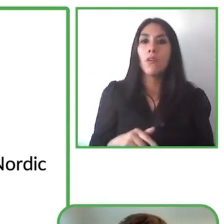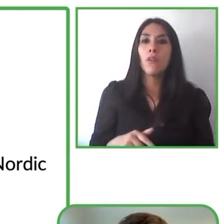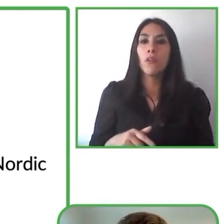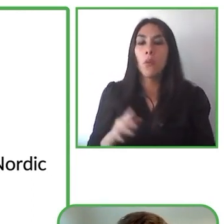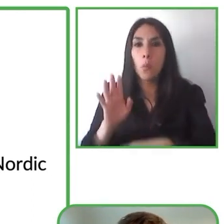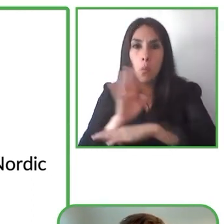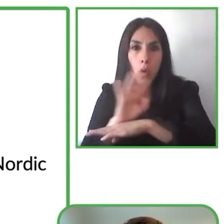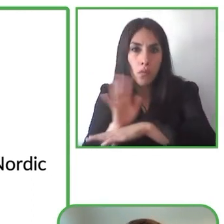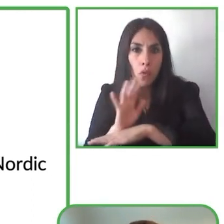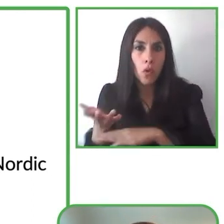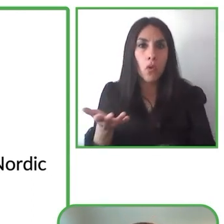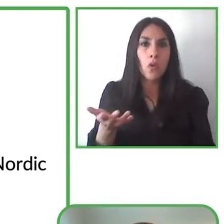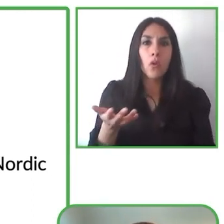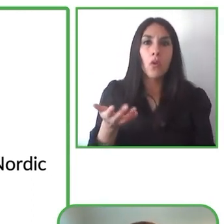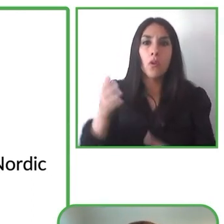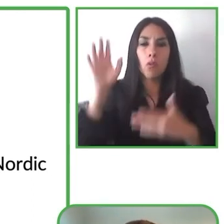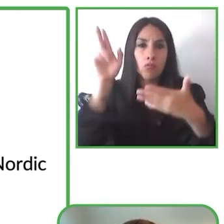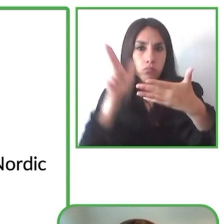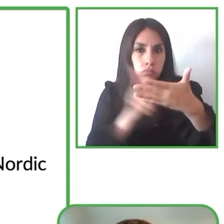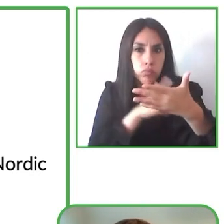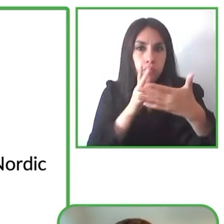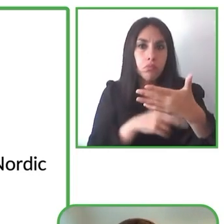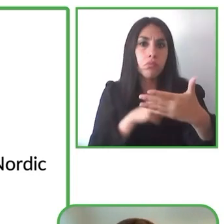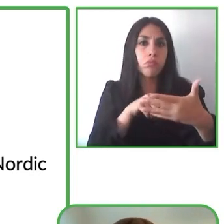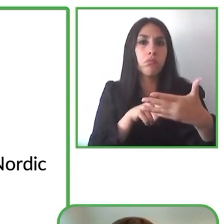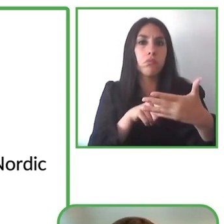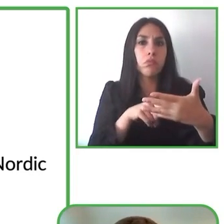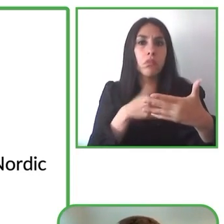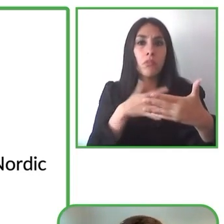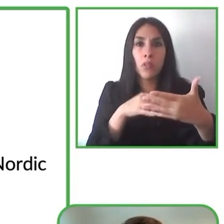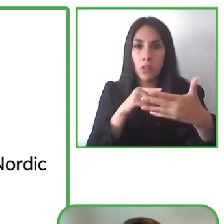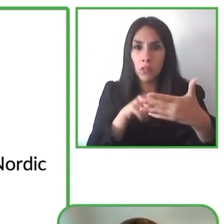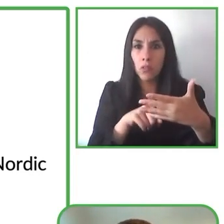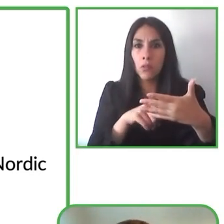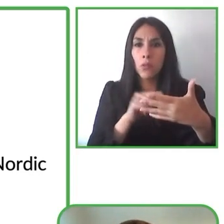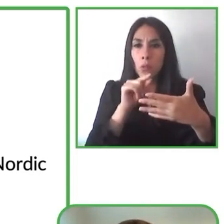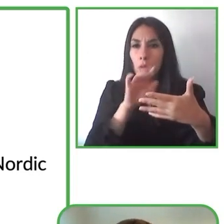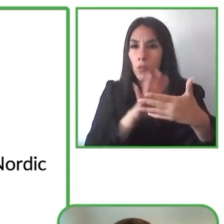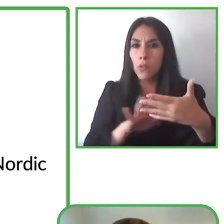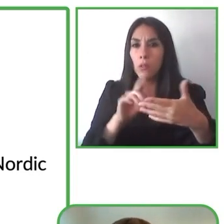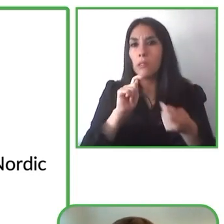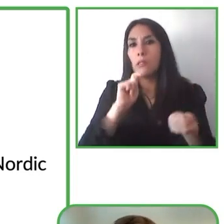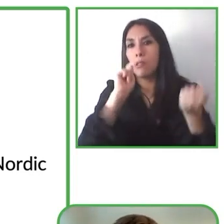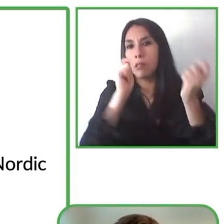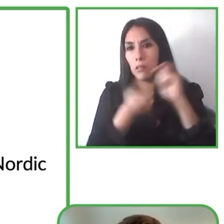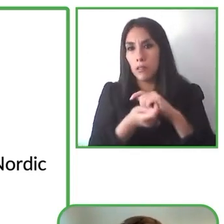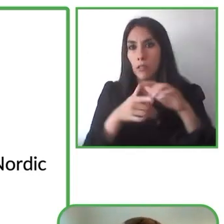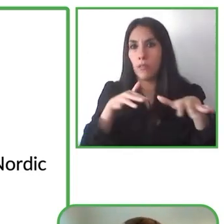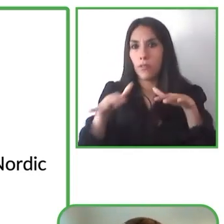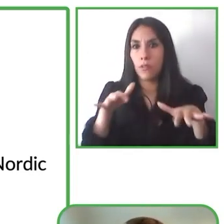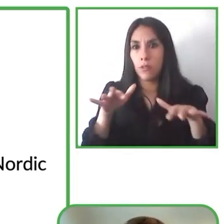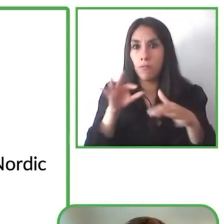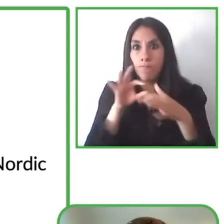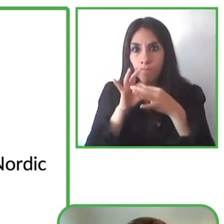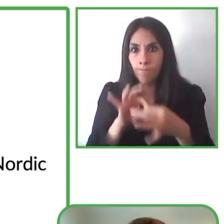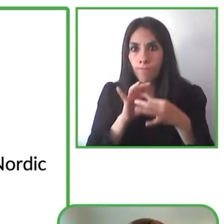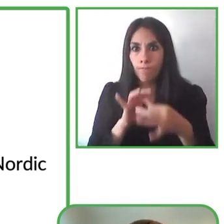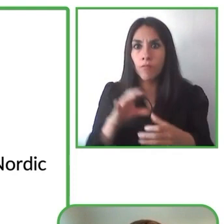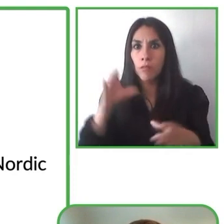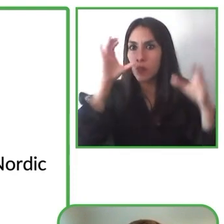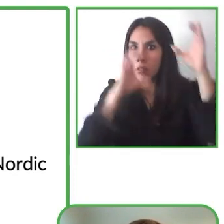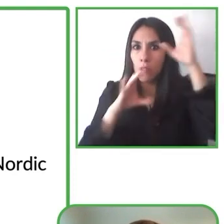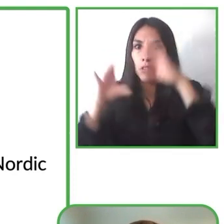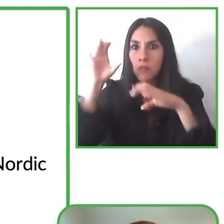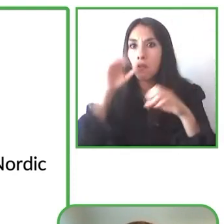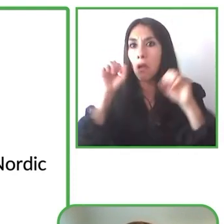hacer una búsqueda a través de todos los servicios con que estamos integrados y por ejemplo se